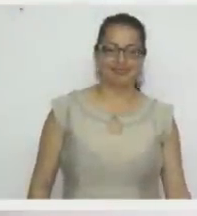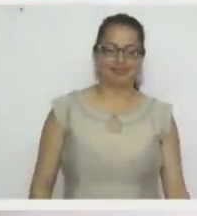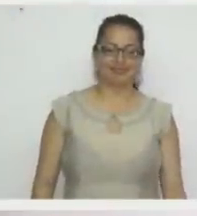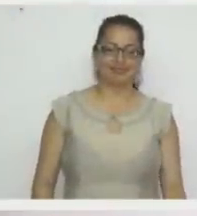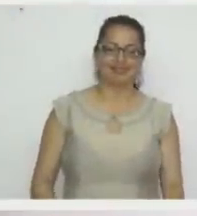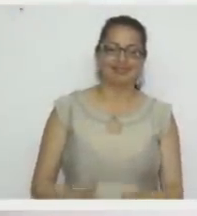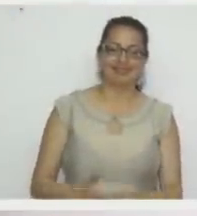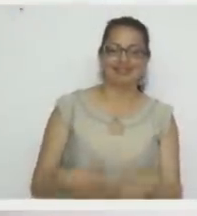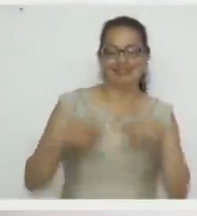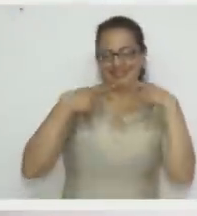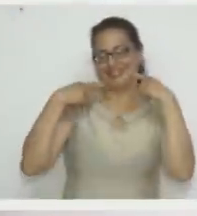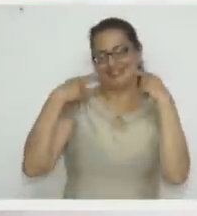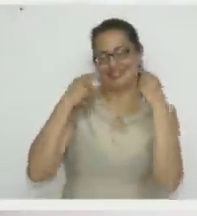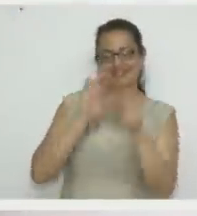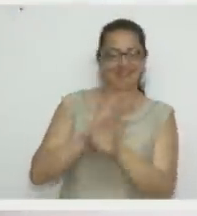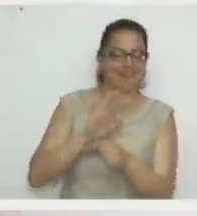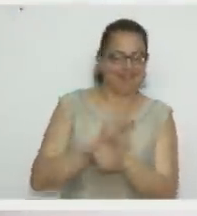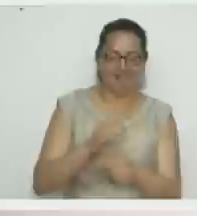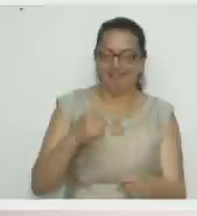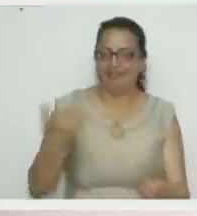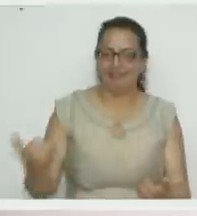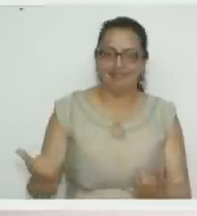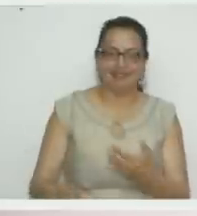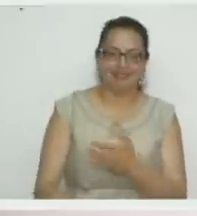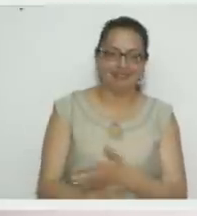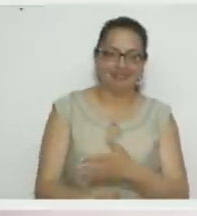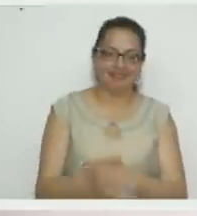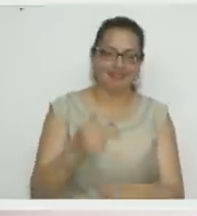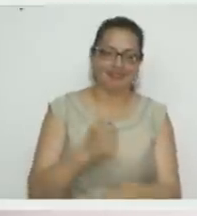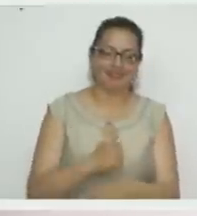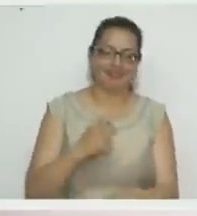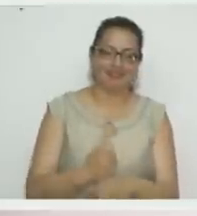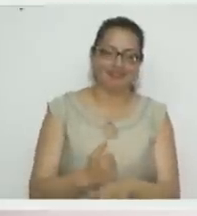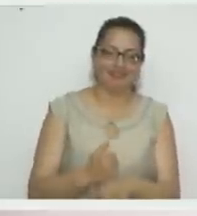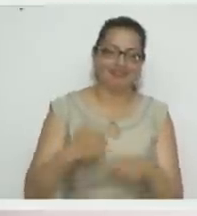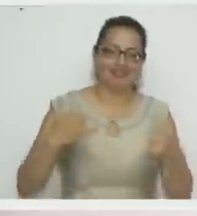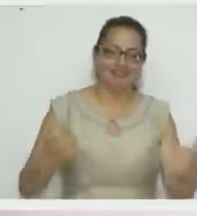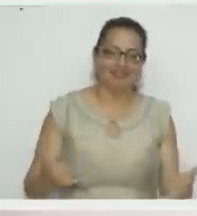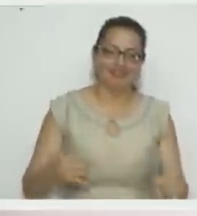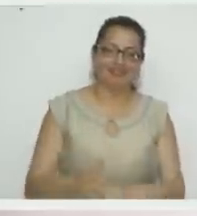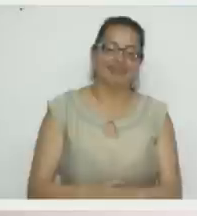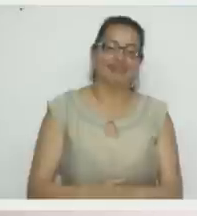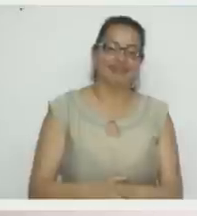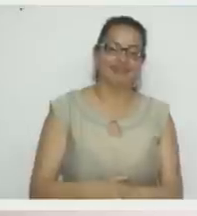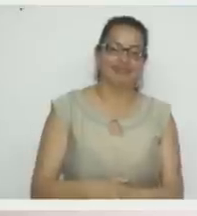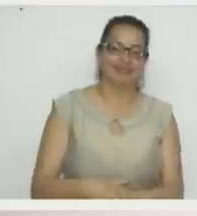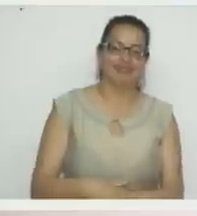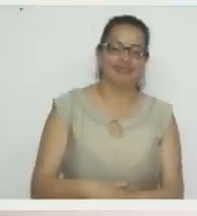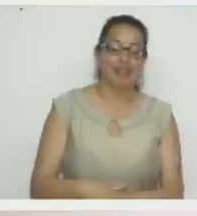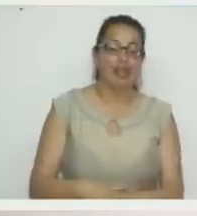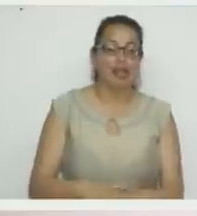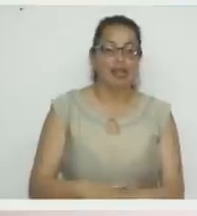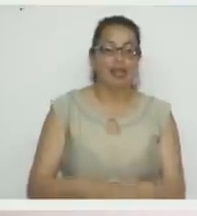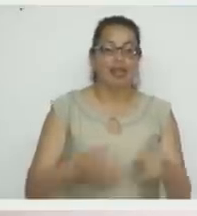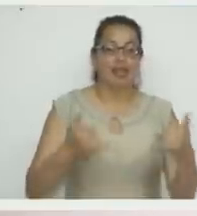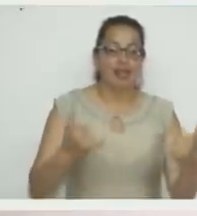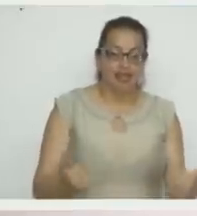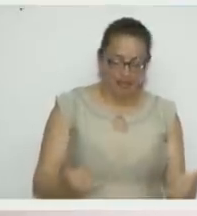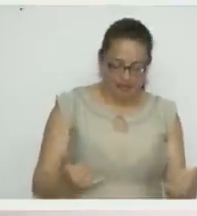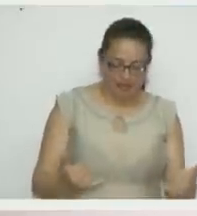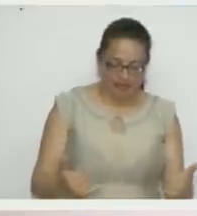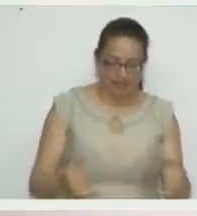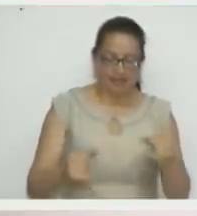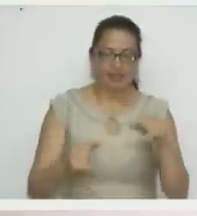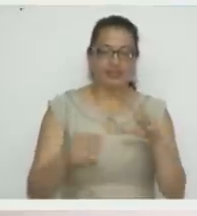nosotros seguimos acá, trabajando. Y esto muchachos que nos hace reír muchísimo. Vamos a explicarles lo de la